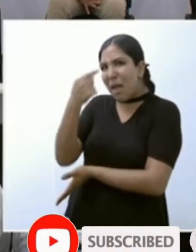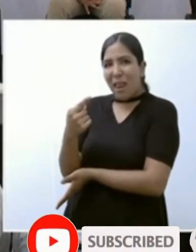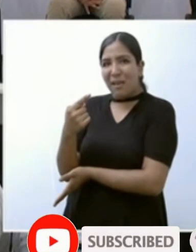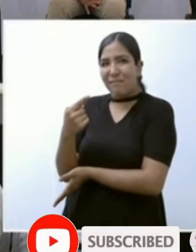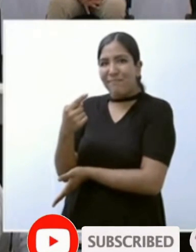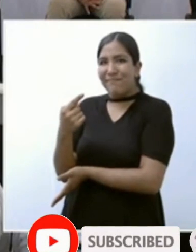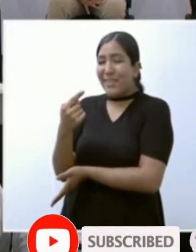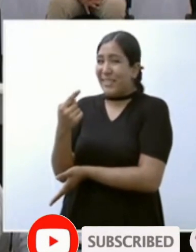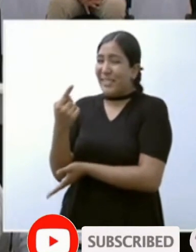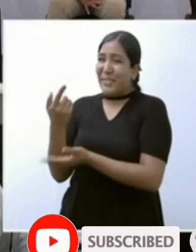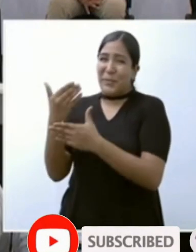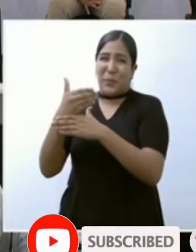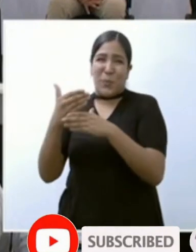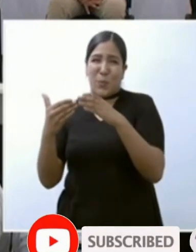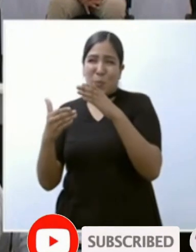corrupción